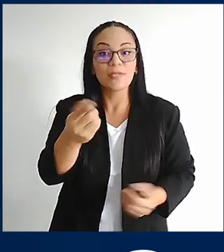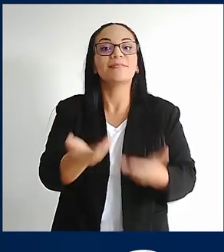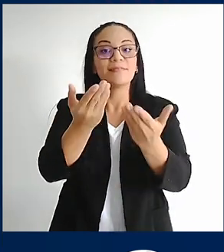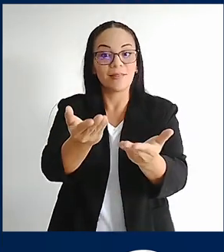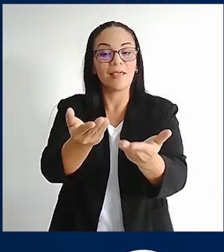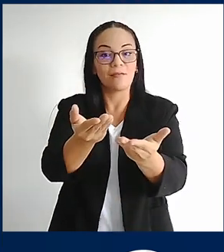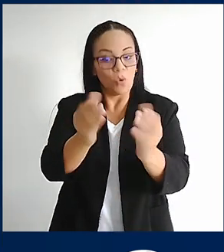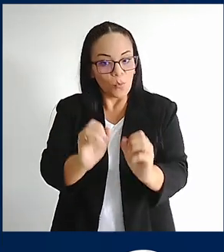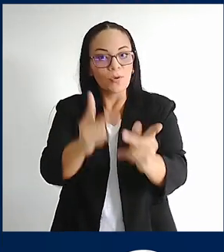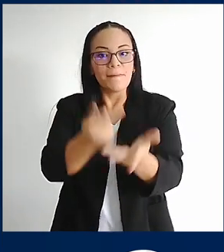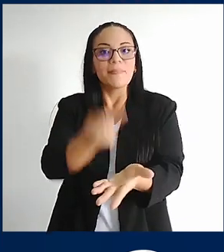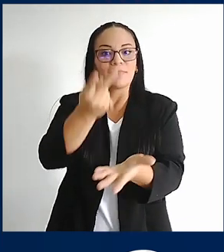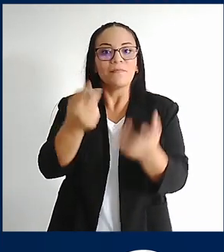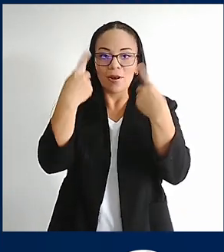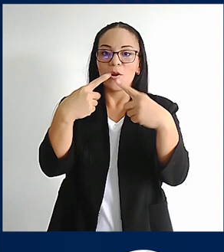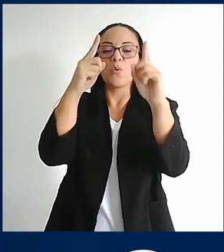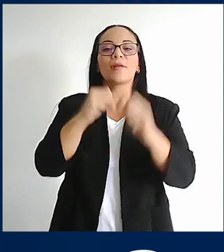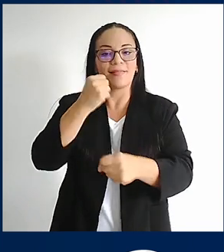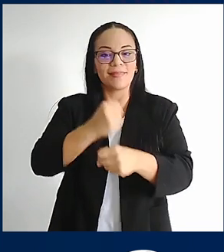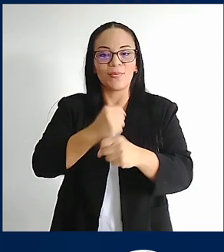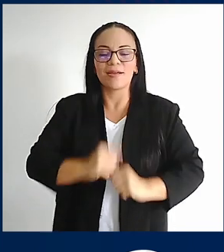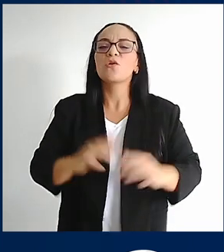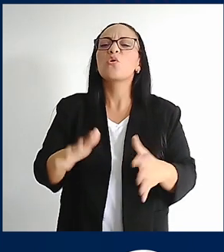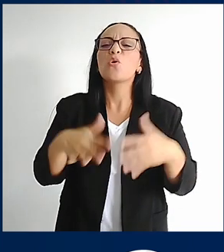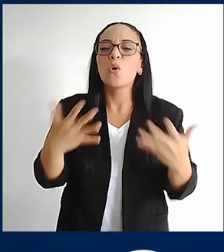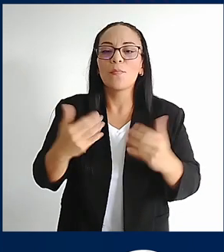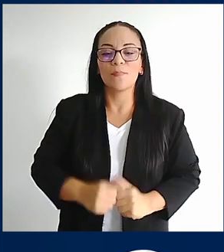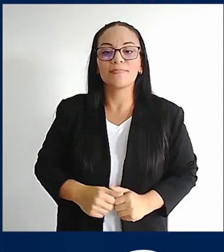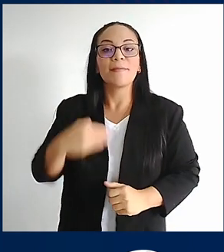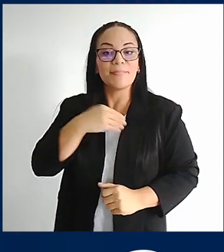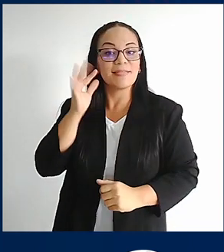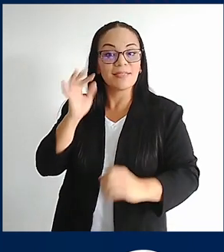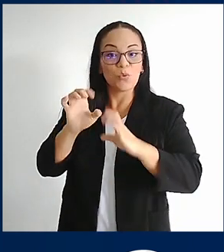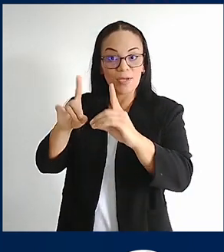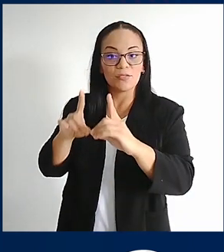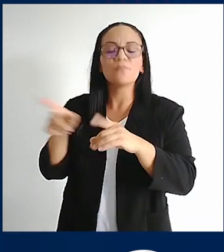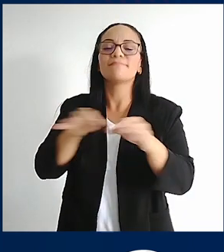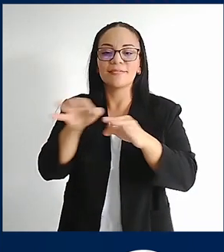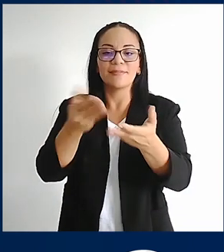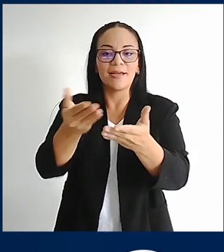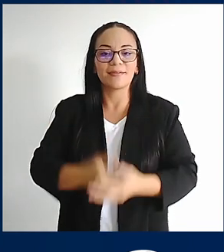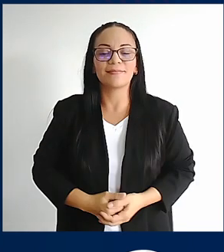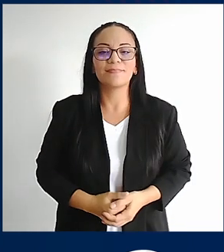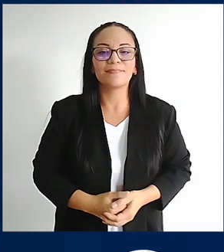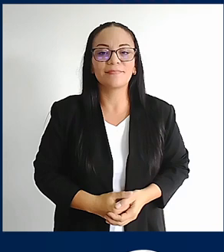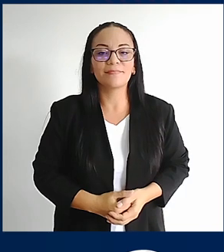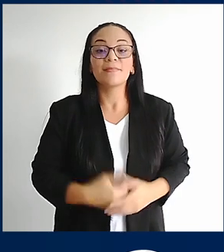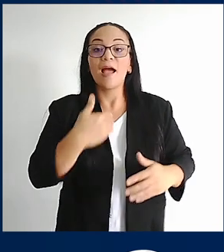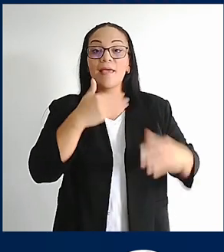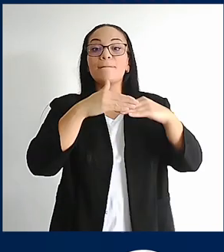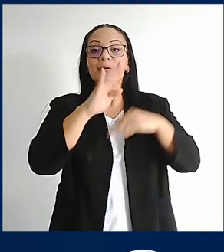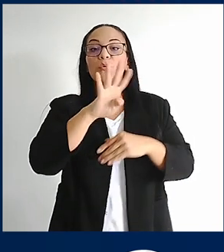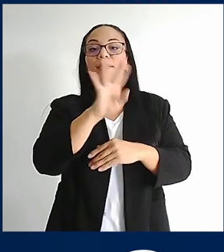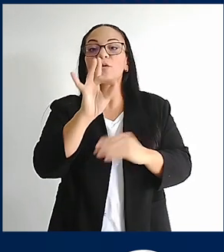la ventaja que usted necesita para trabajar, como la ministra de Educación les va a explicar. Hay más de